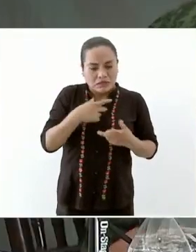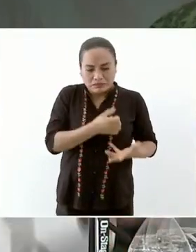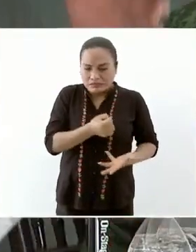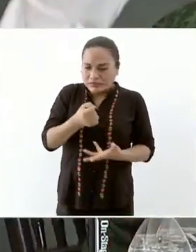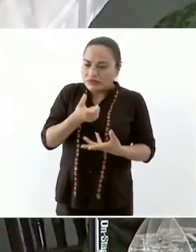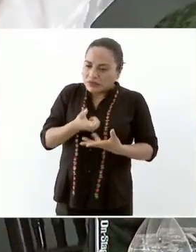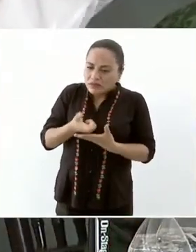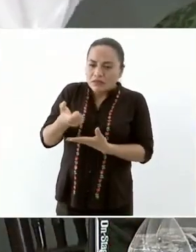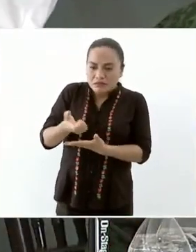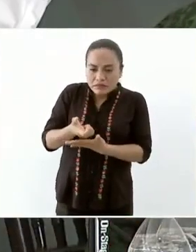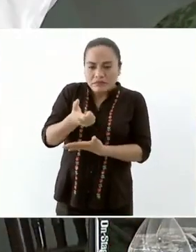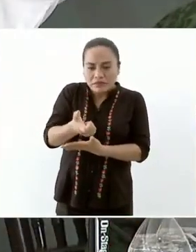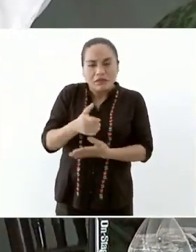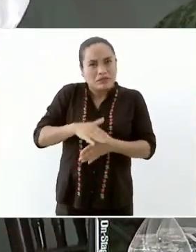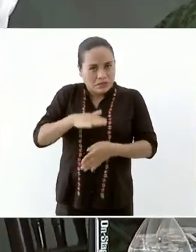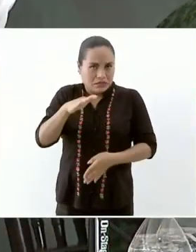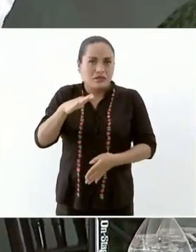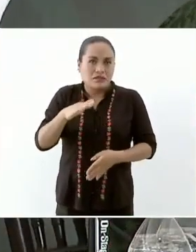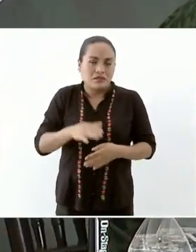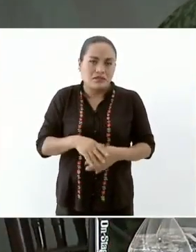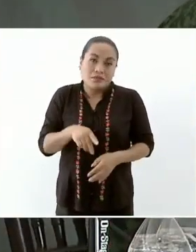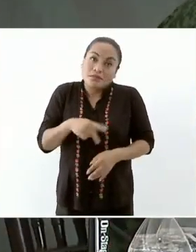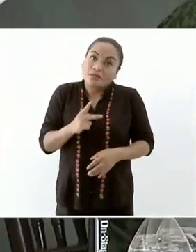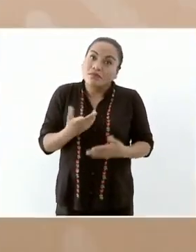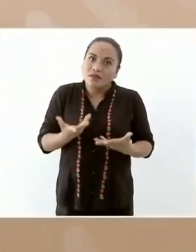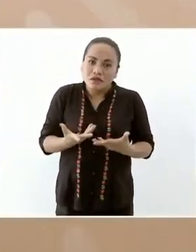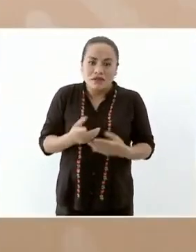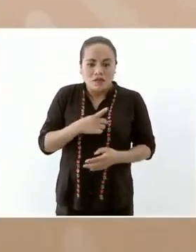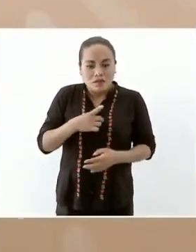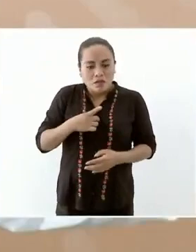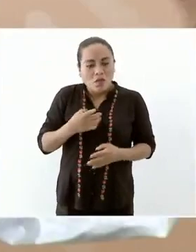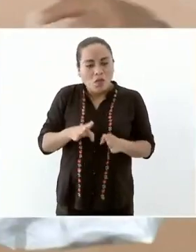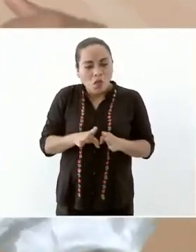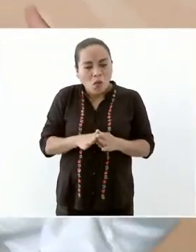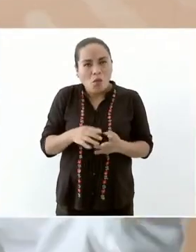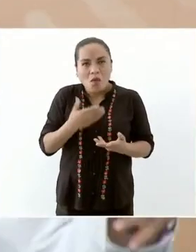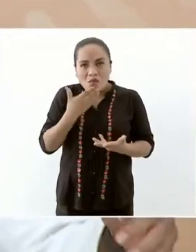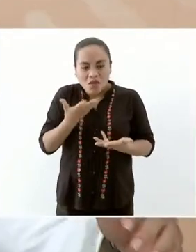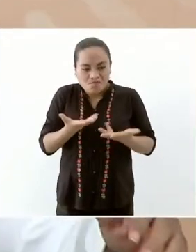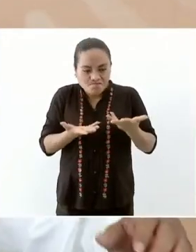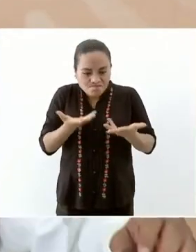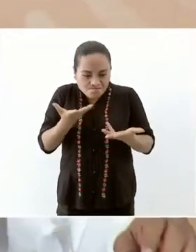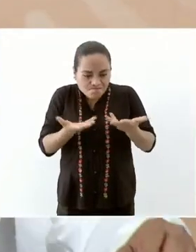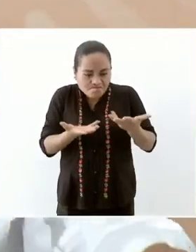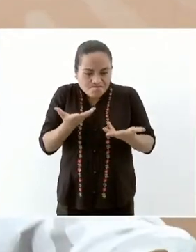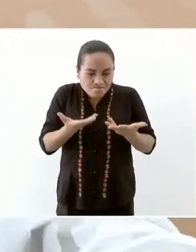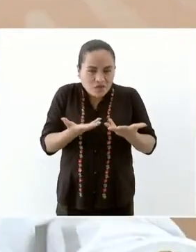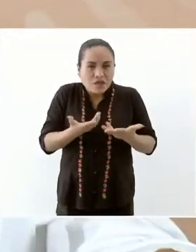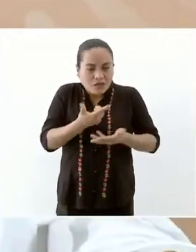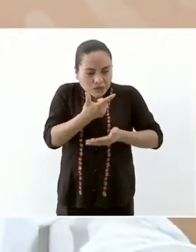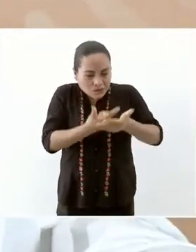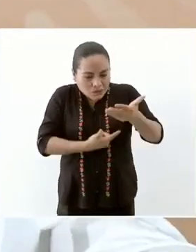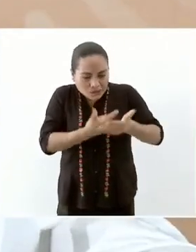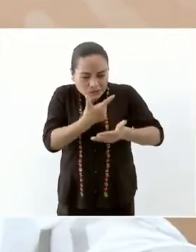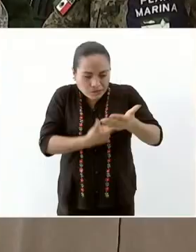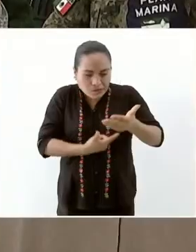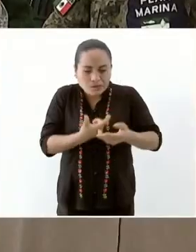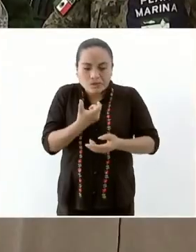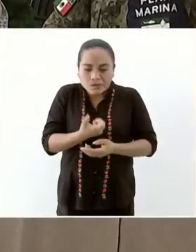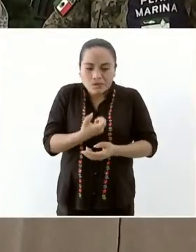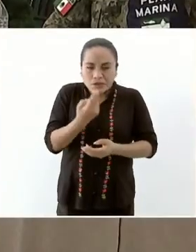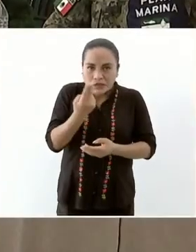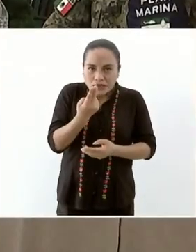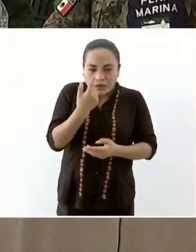pero tenemos que buscar los equilibrios desde luego atender a la gente más pobre